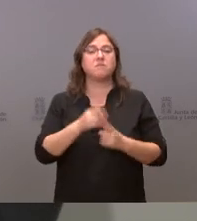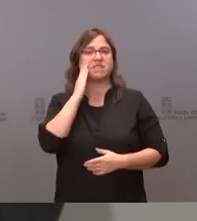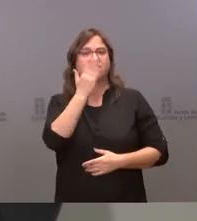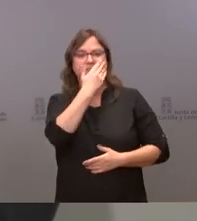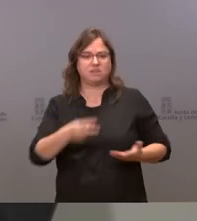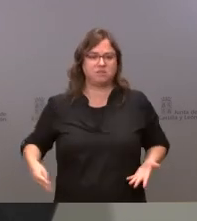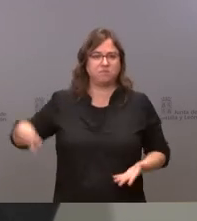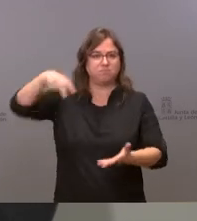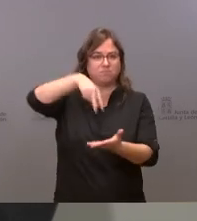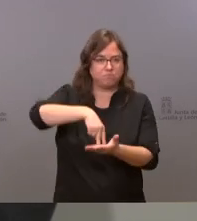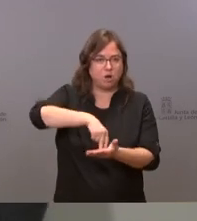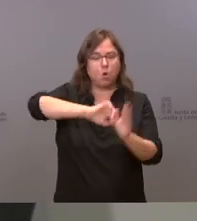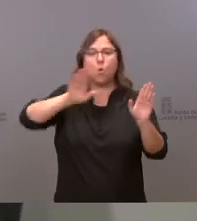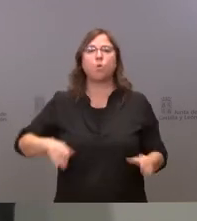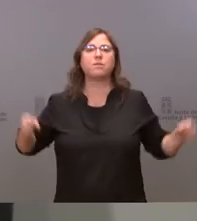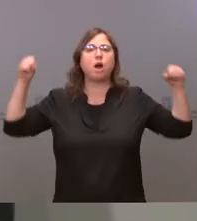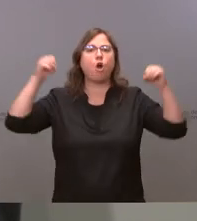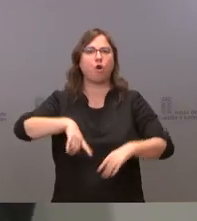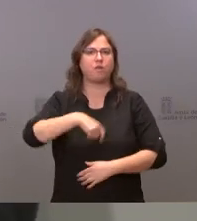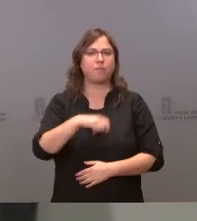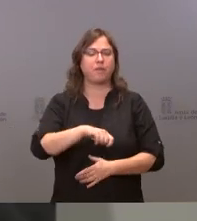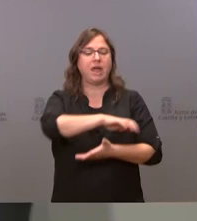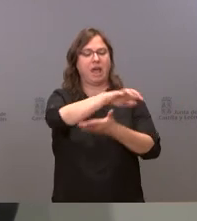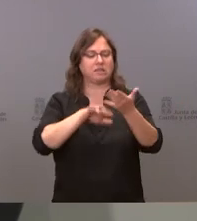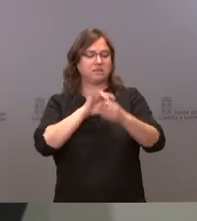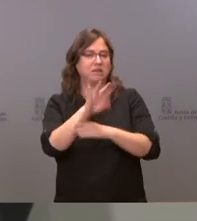en la última conferencia de presidentes lo hemos hecho por escrito